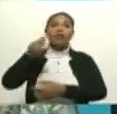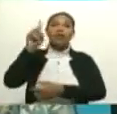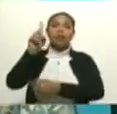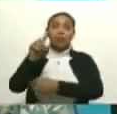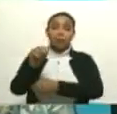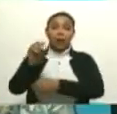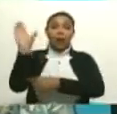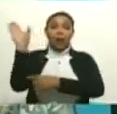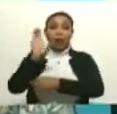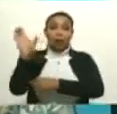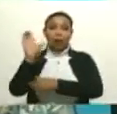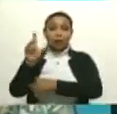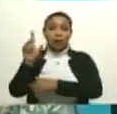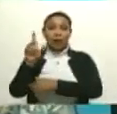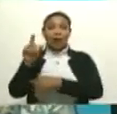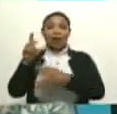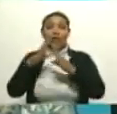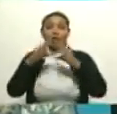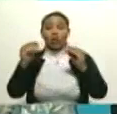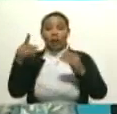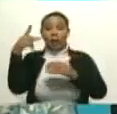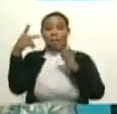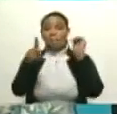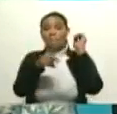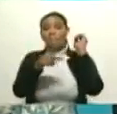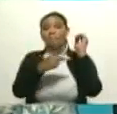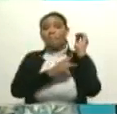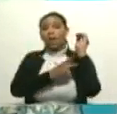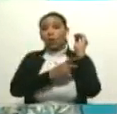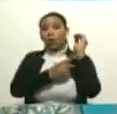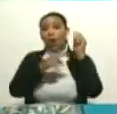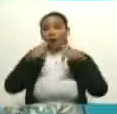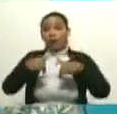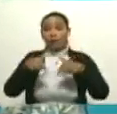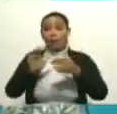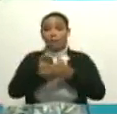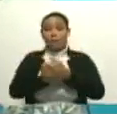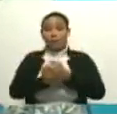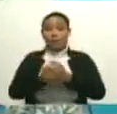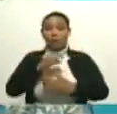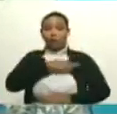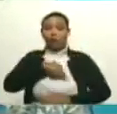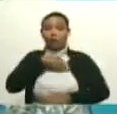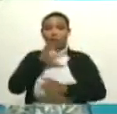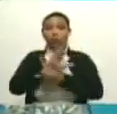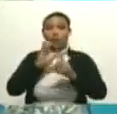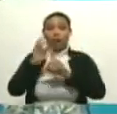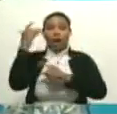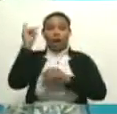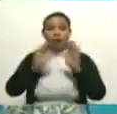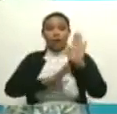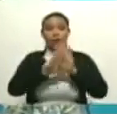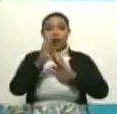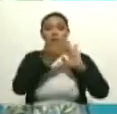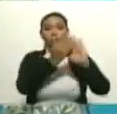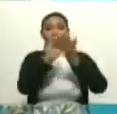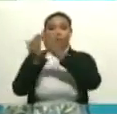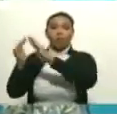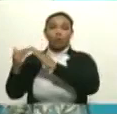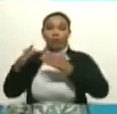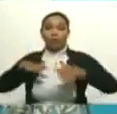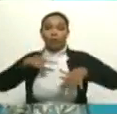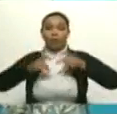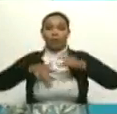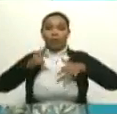parroquias. Esto es muy importante porque con los compañeros de Misión Cultura hemos desarrollado un eje comunitario de las